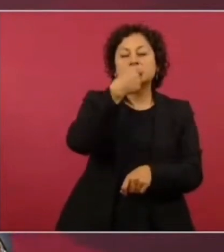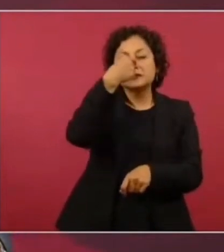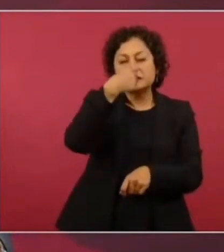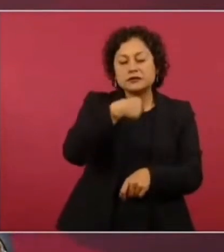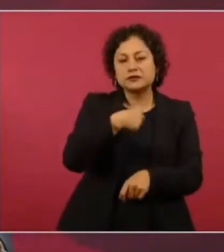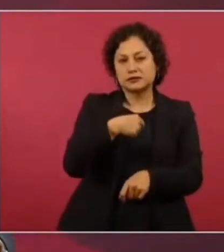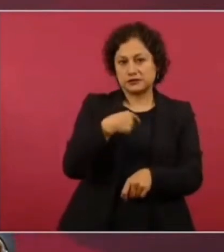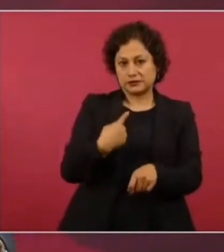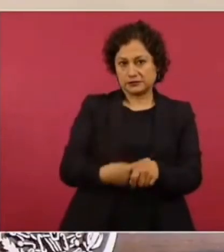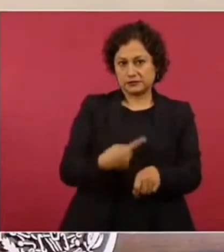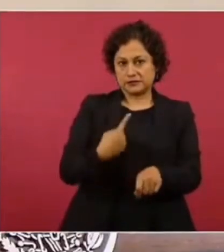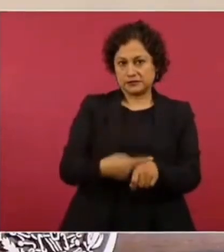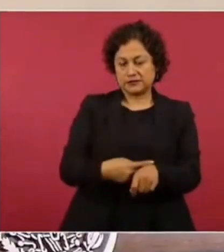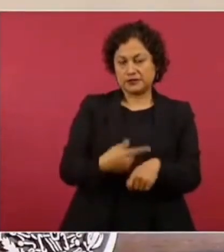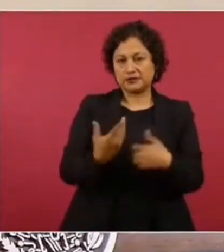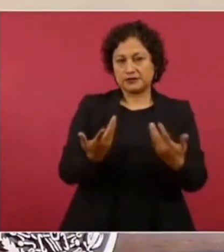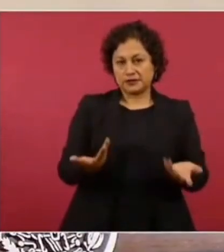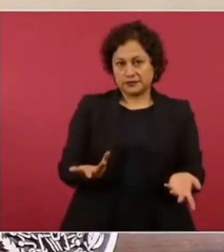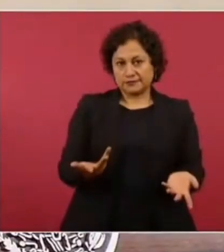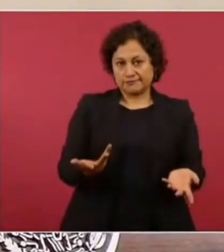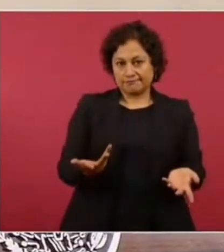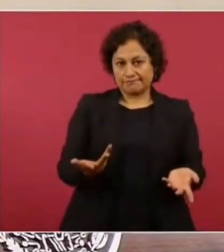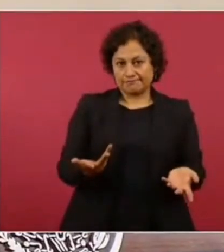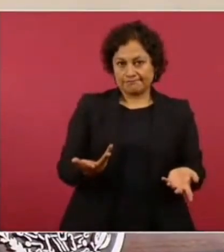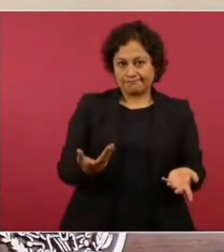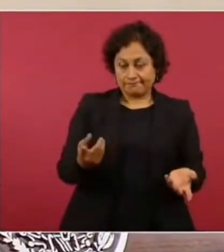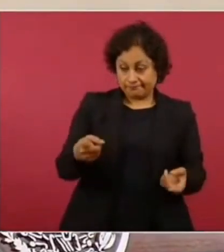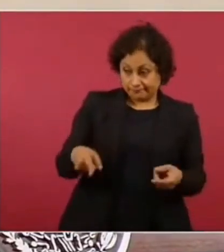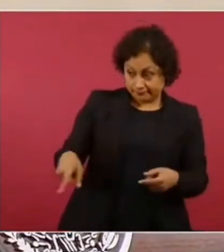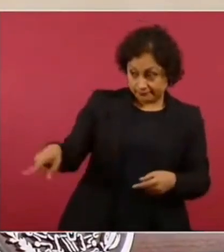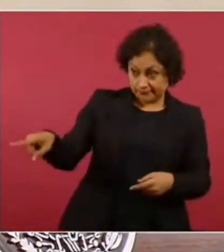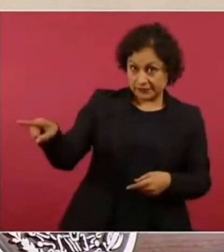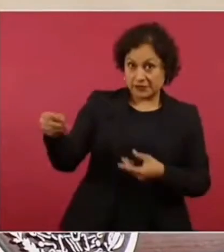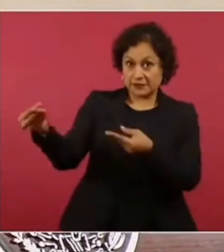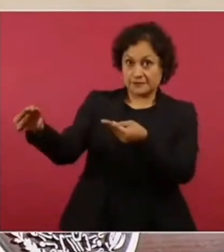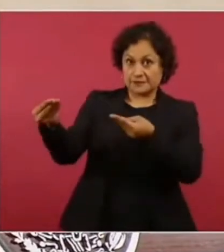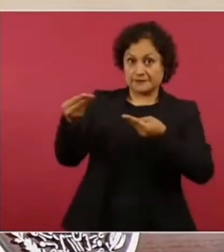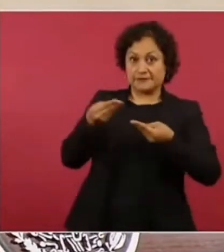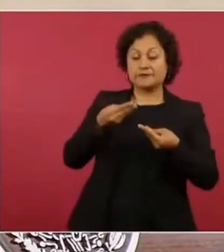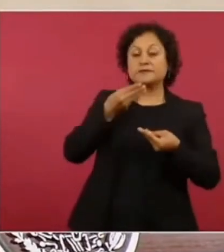pues me dieron miel